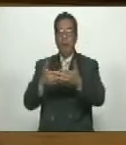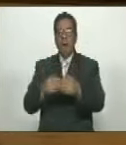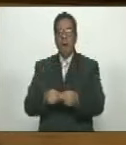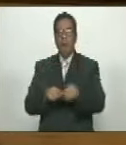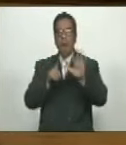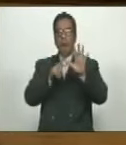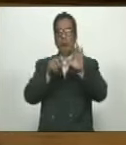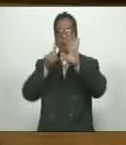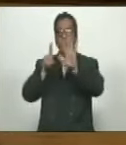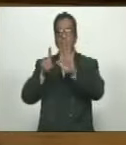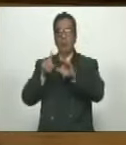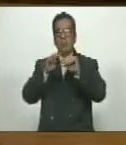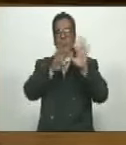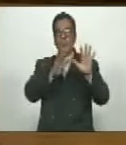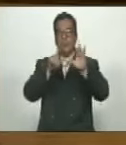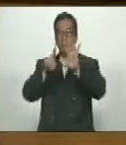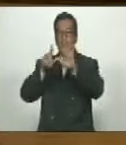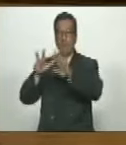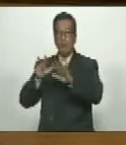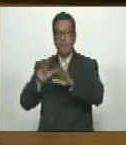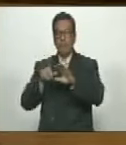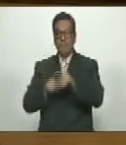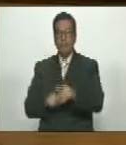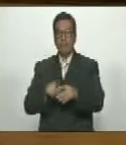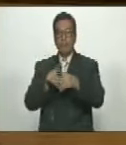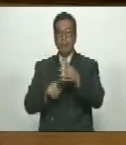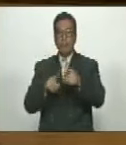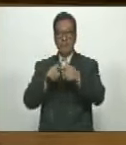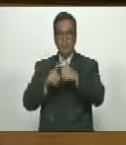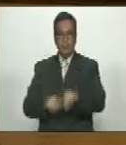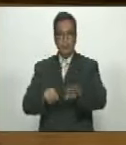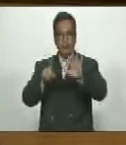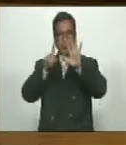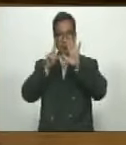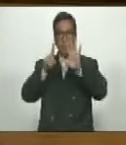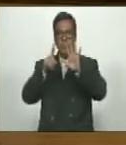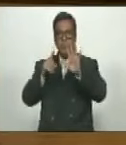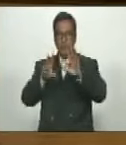963 sanciones y ellos emitieron seis licencias